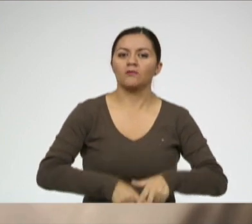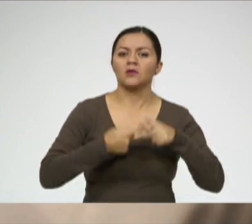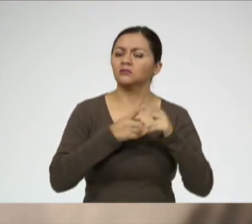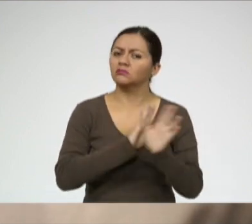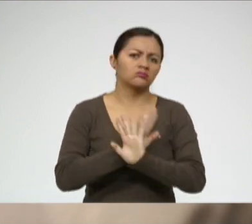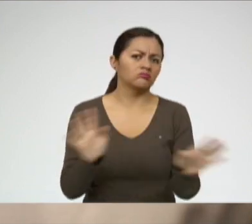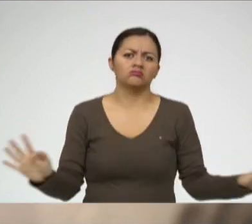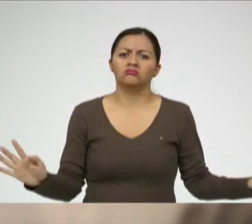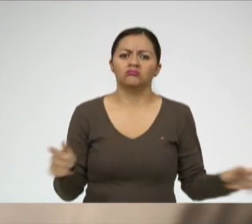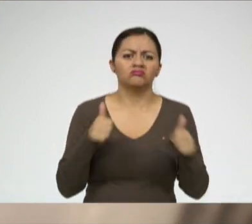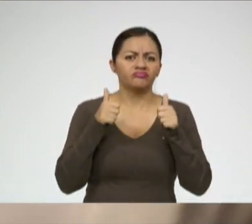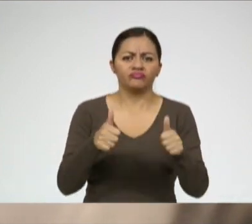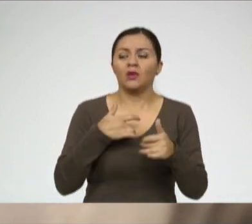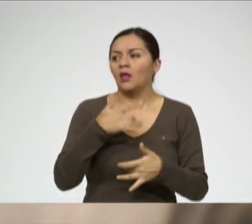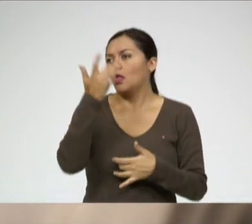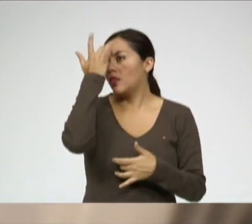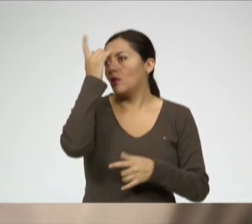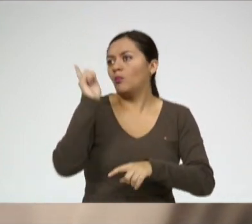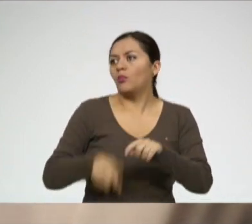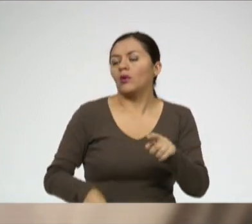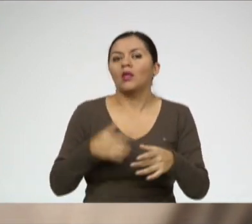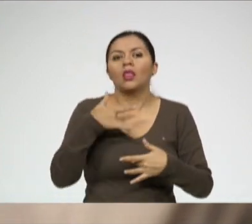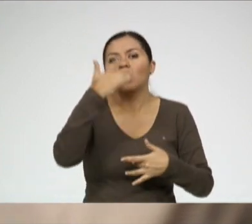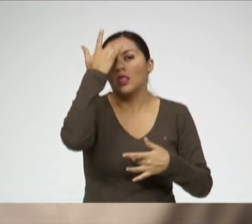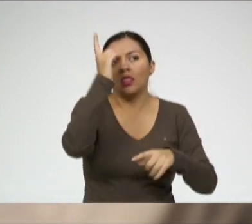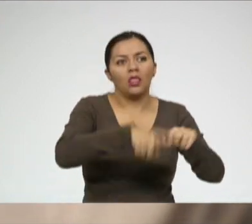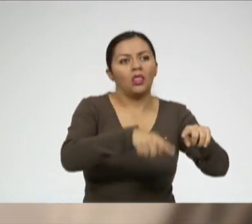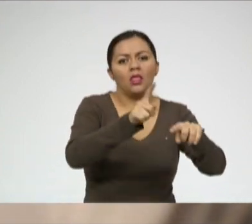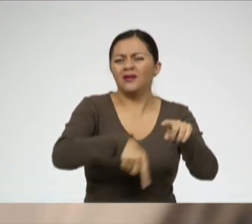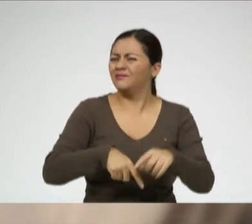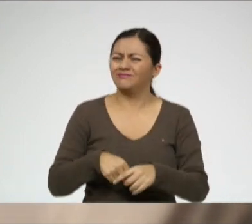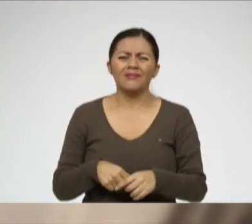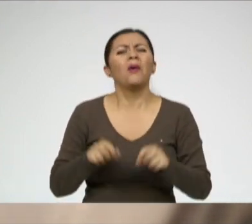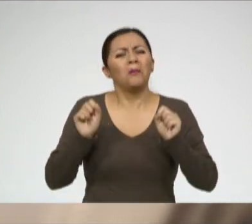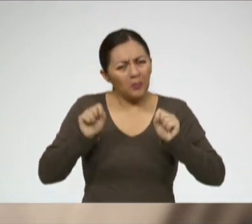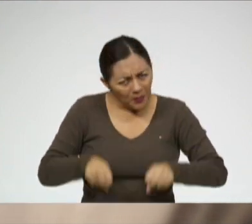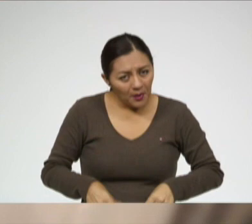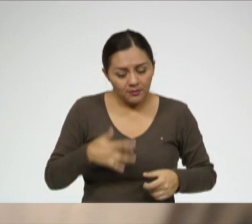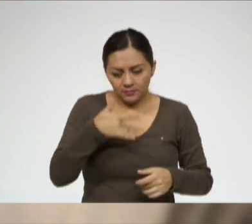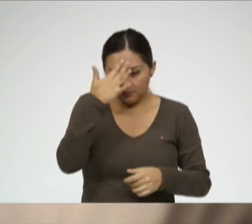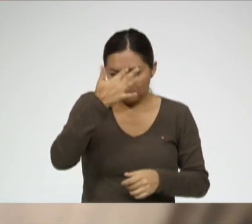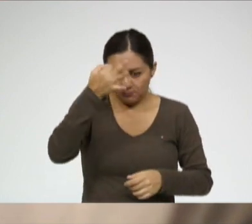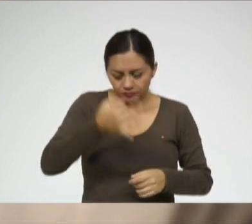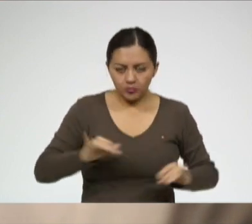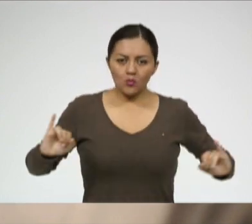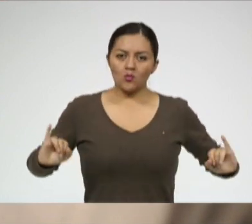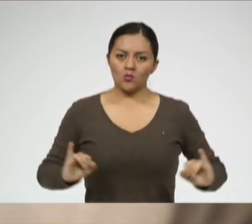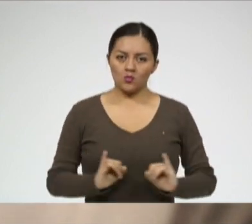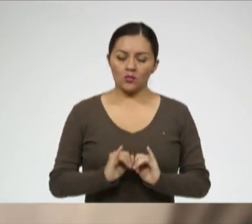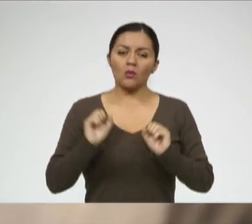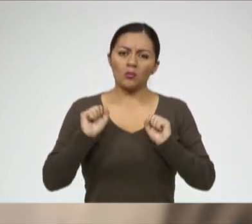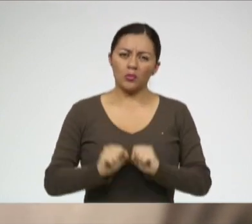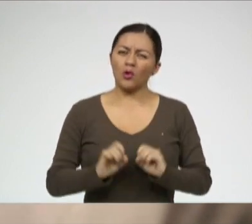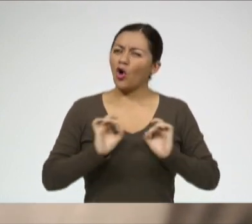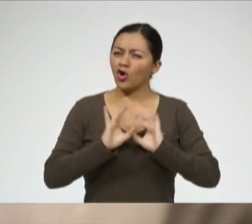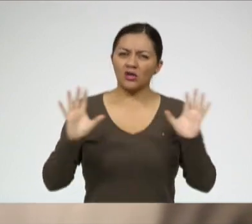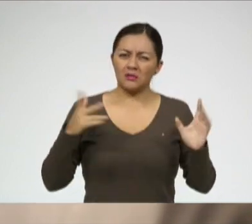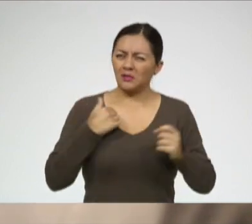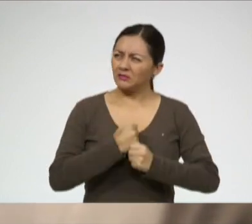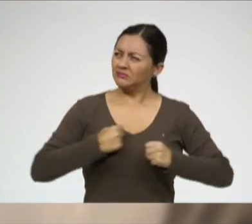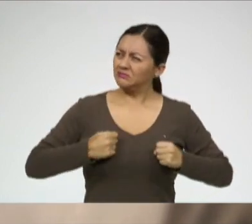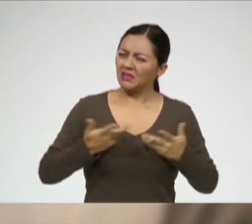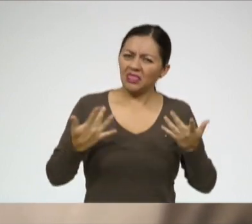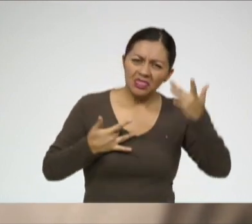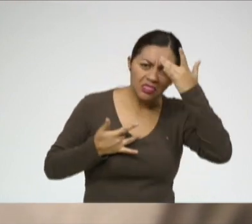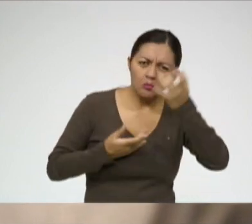curas. No es como otra enfermedad que tal vez no tiene una cura. El sobrepeso puede ser a la larga como tú dices puede sonar terrible y puede causar